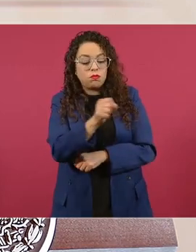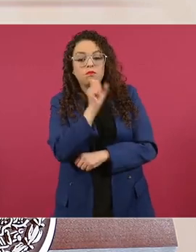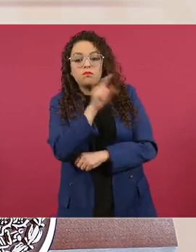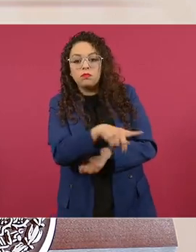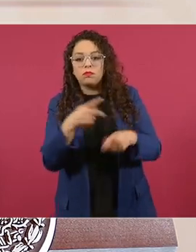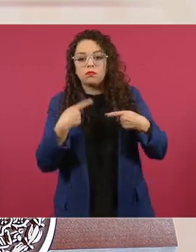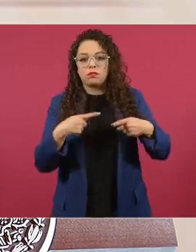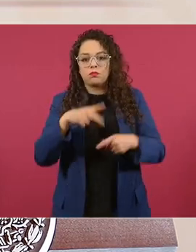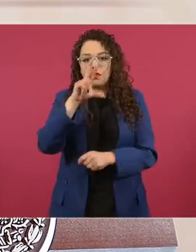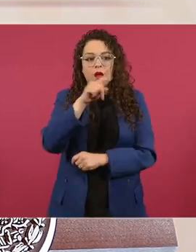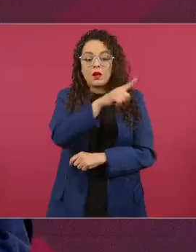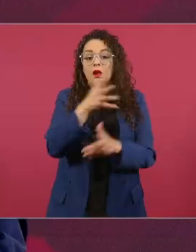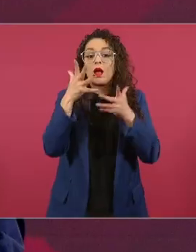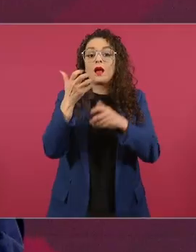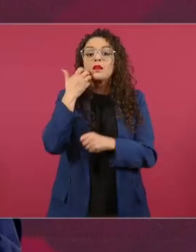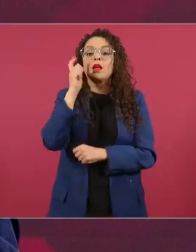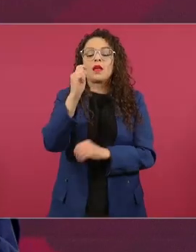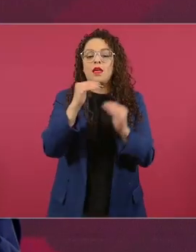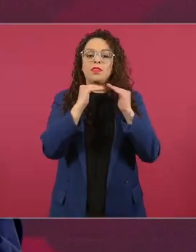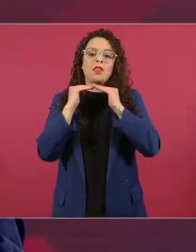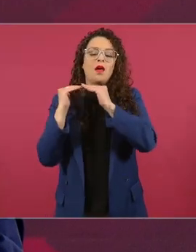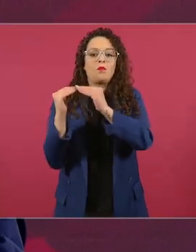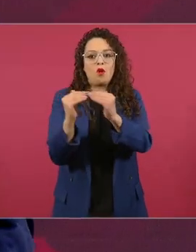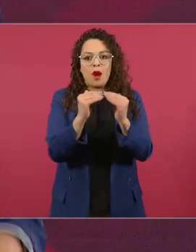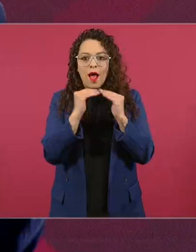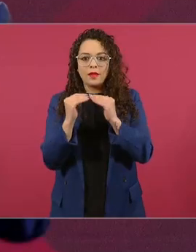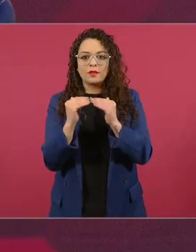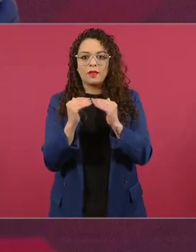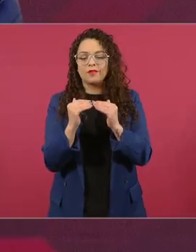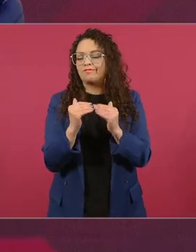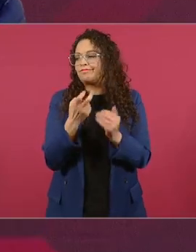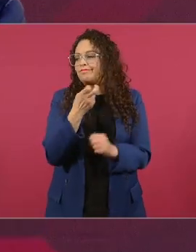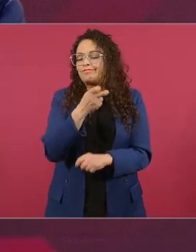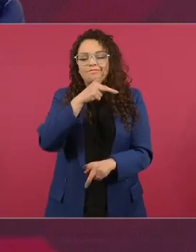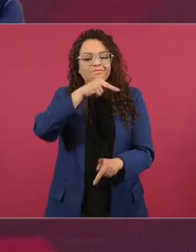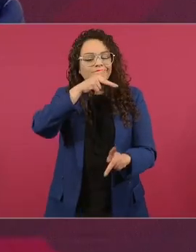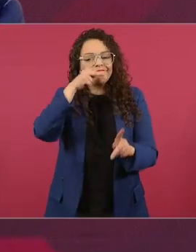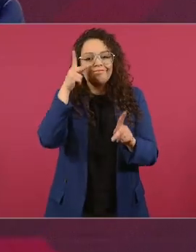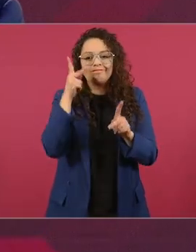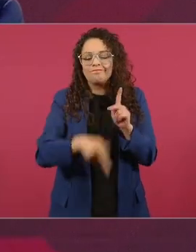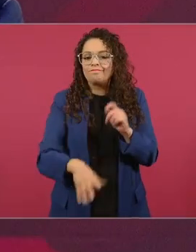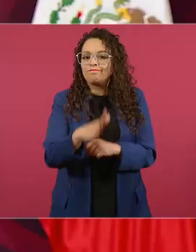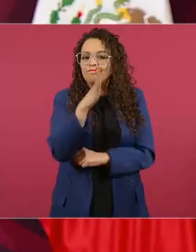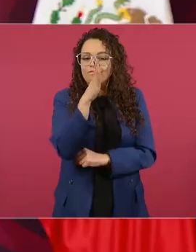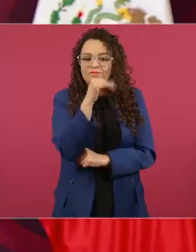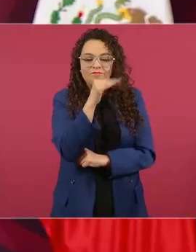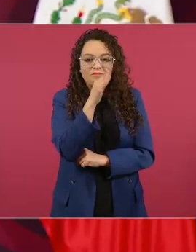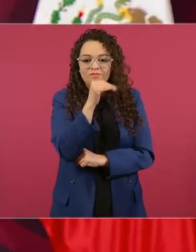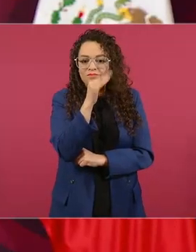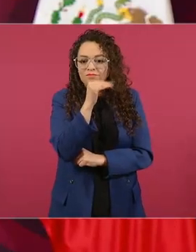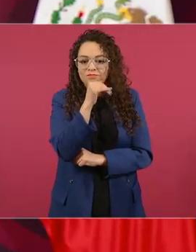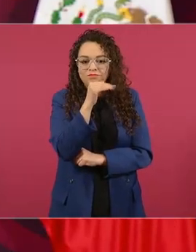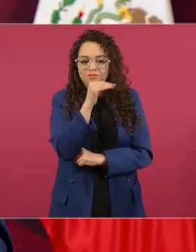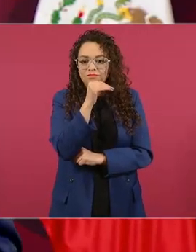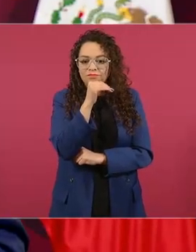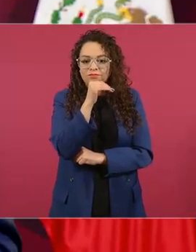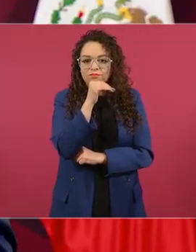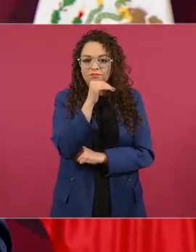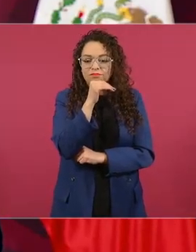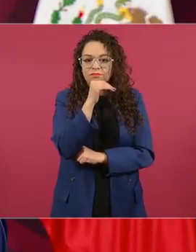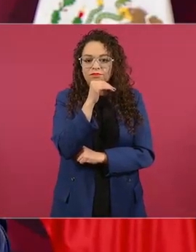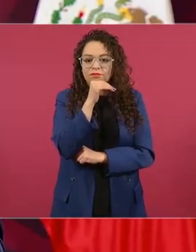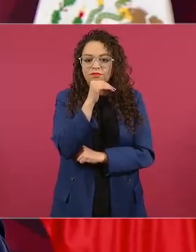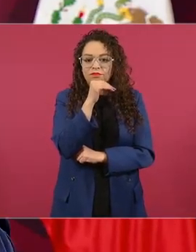en eso no se avanzó por eso don Daniel Coriúo Villegas y siempre lo repito comentaba de que